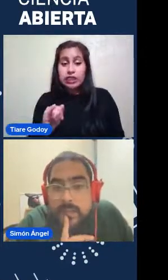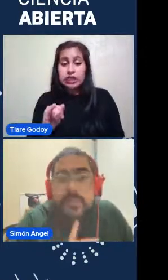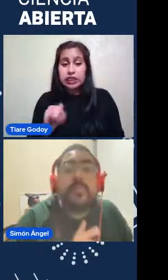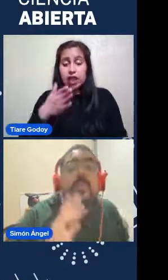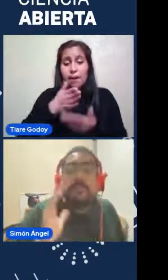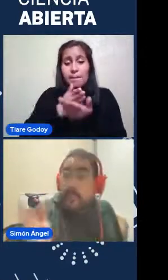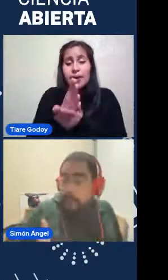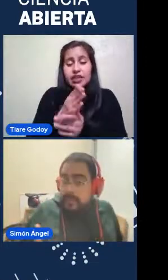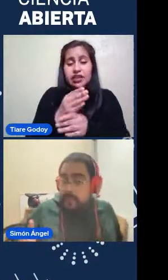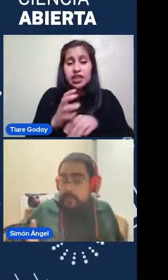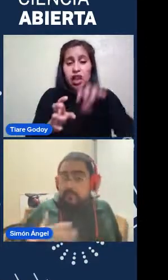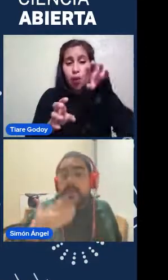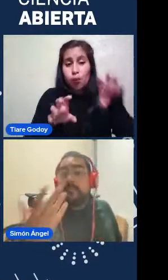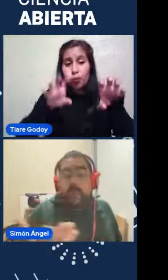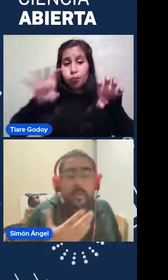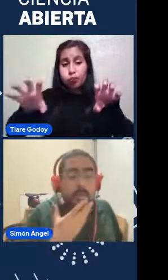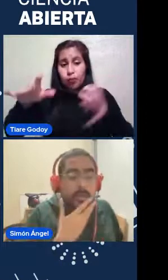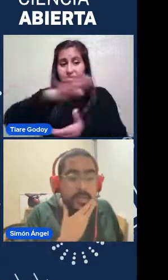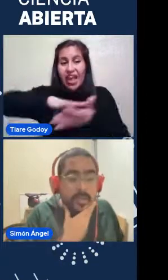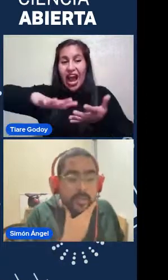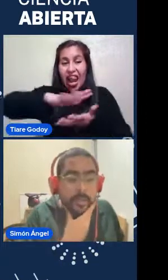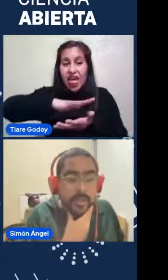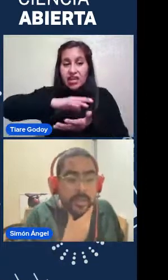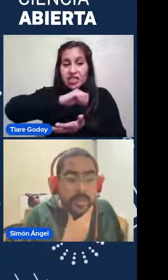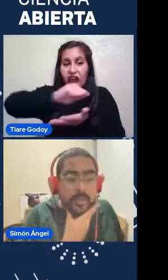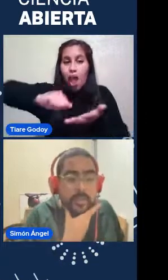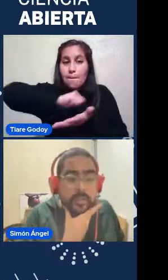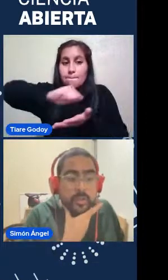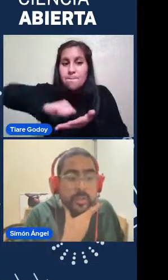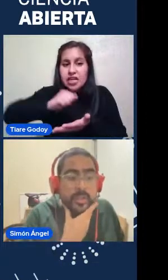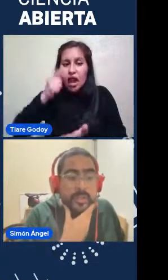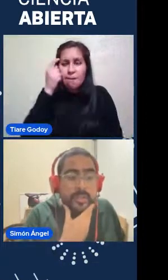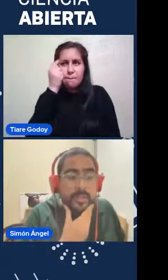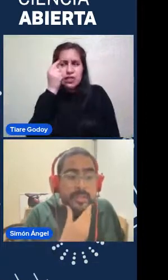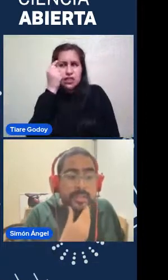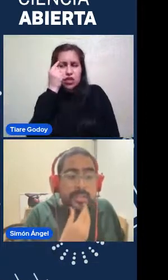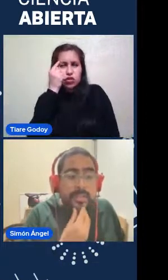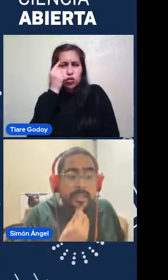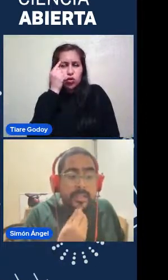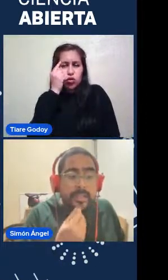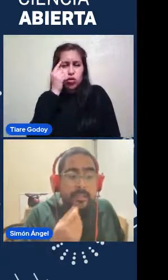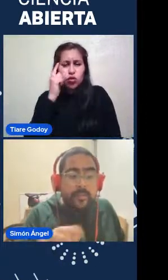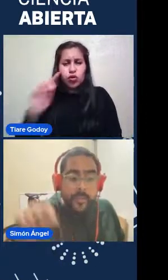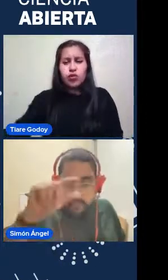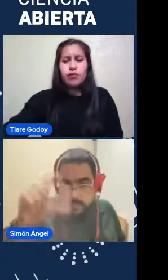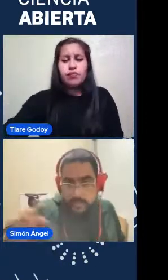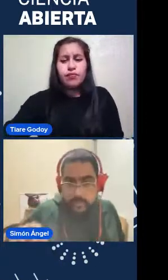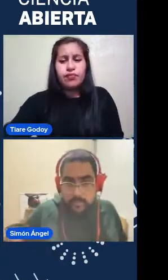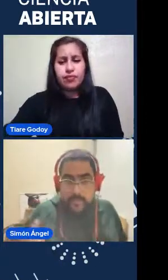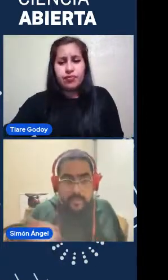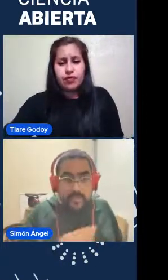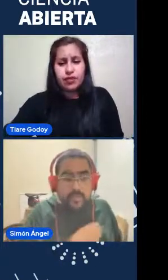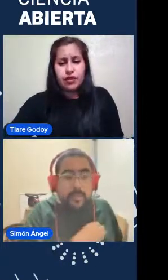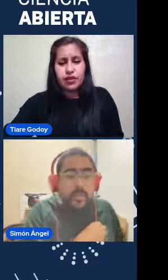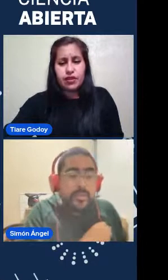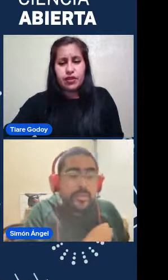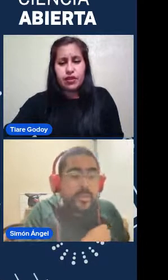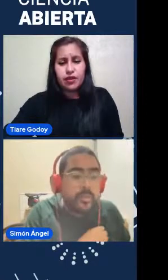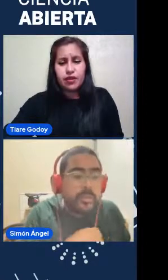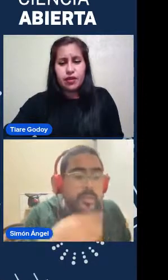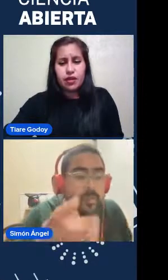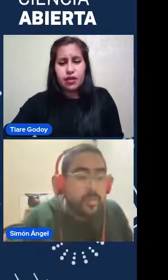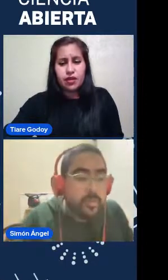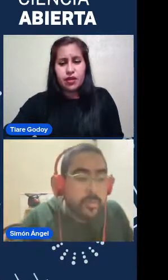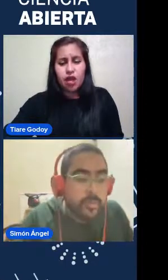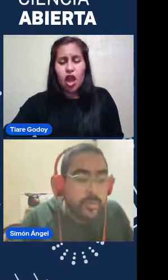galaxias De tipo Espiral Bien Podemos considerar Que son espirales No Tienen Los brazos Bien definidos Pero si